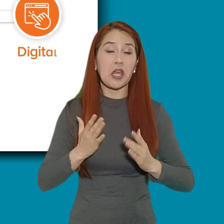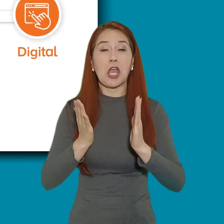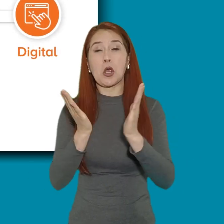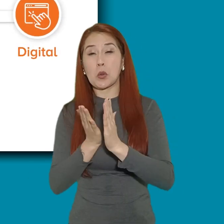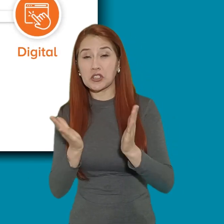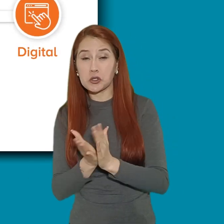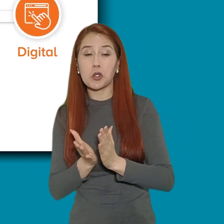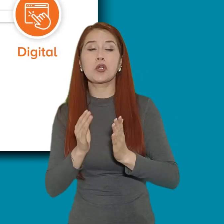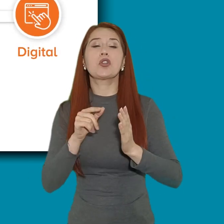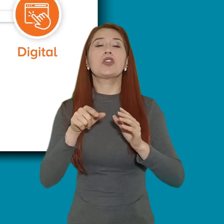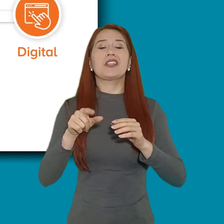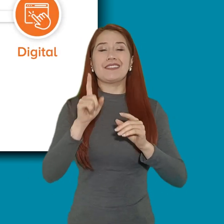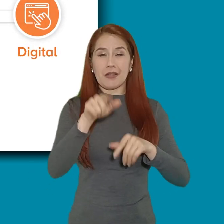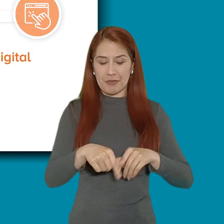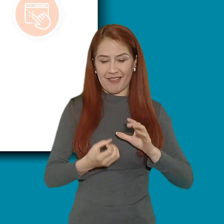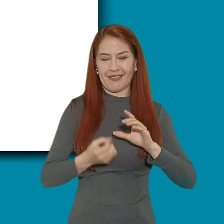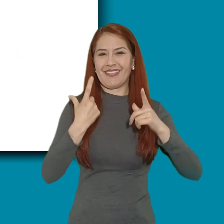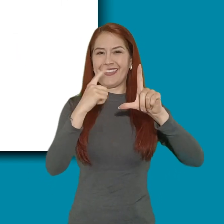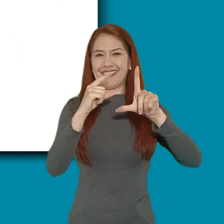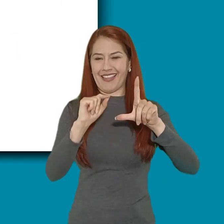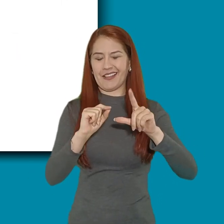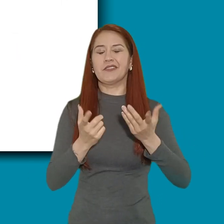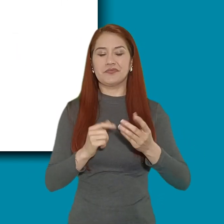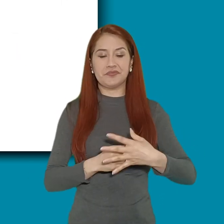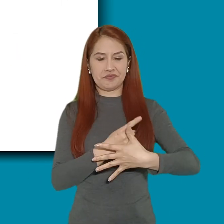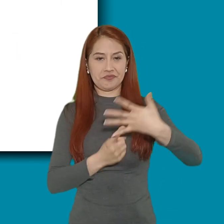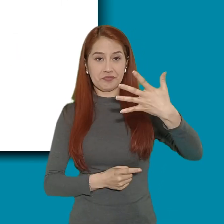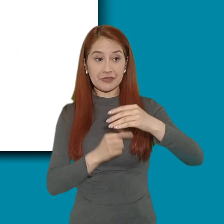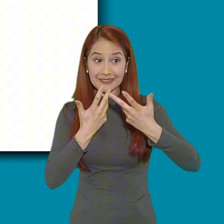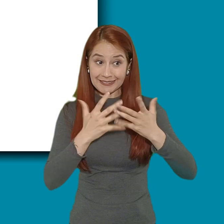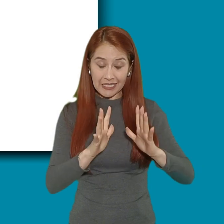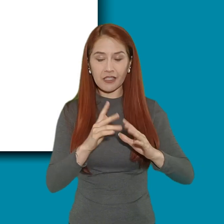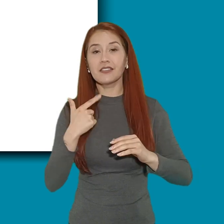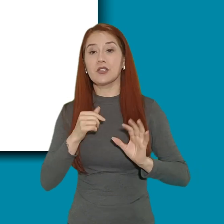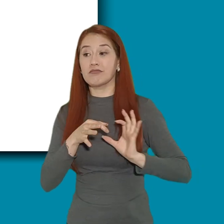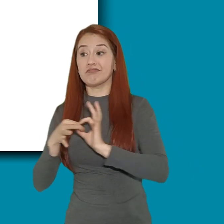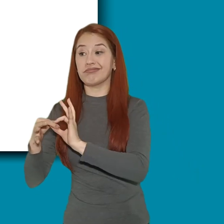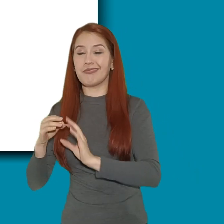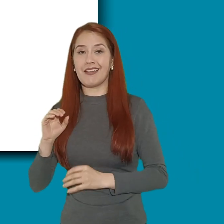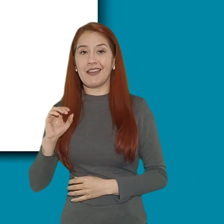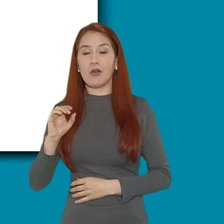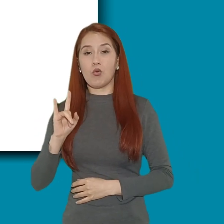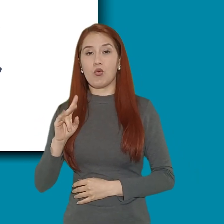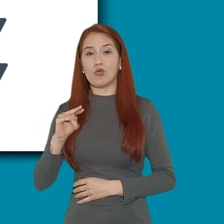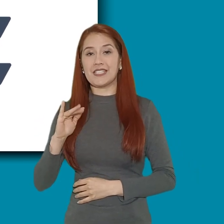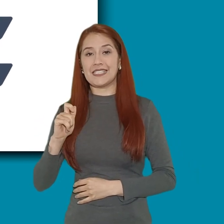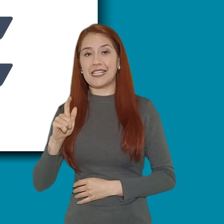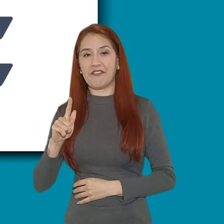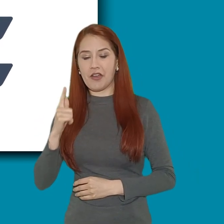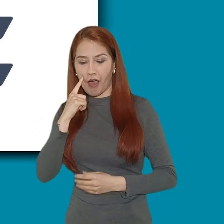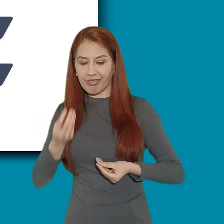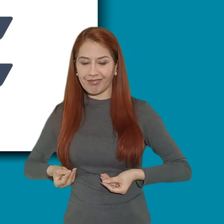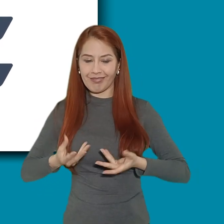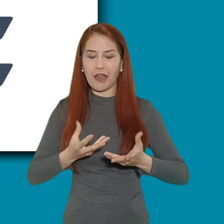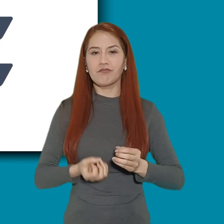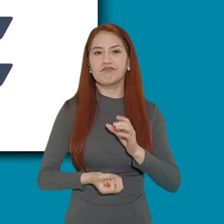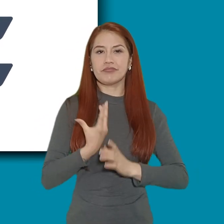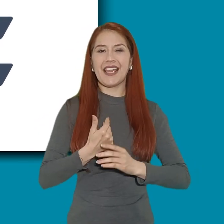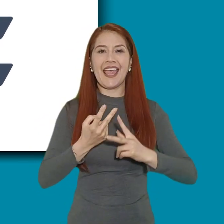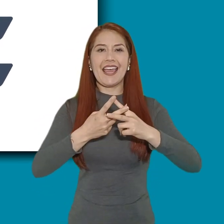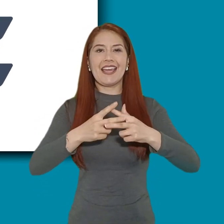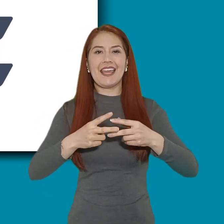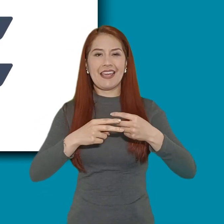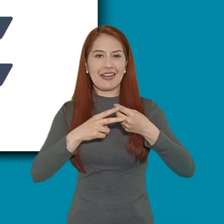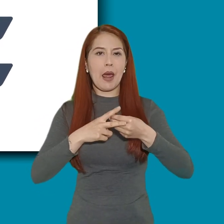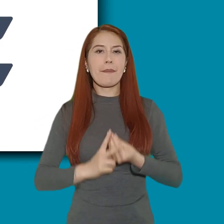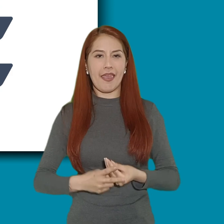productivo y digital. Para ello, se construyó en alianza con UNICEF una herramienta que se visualiza como un semáforo y